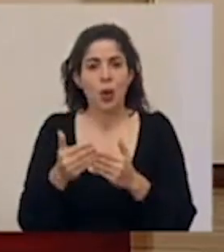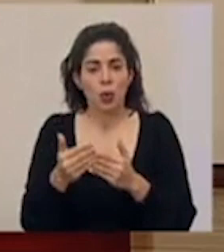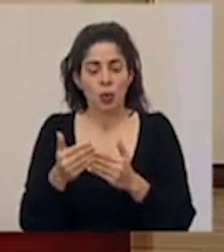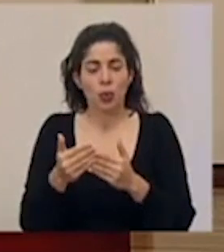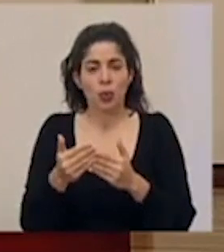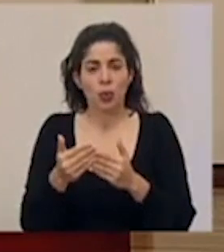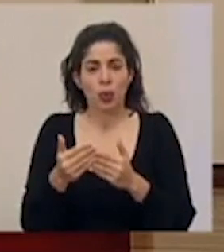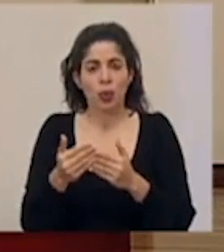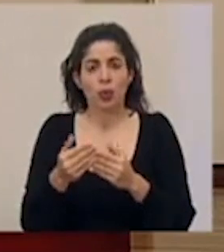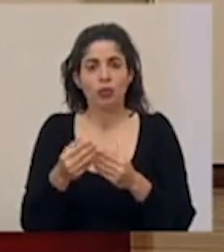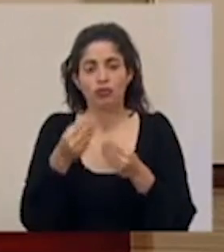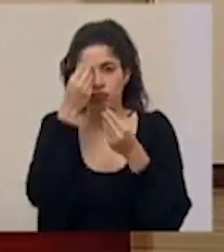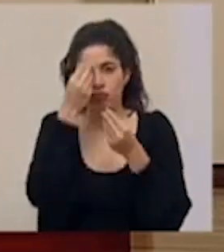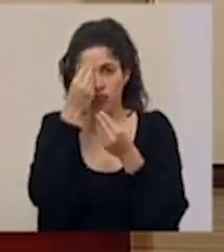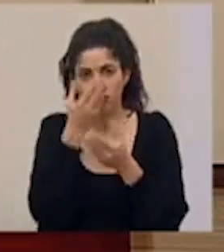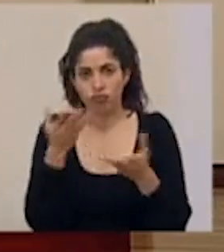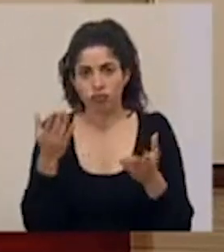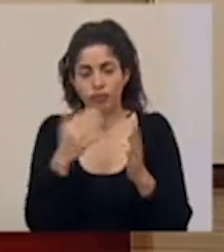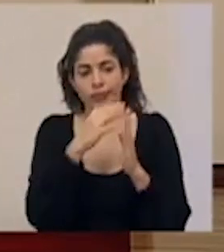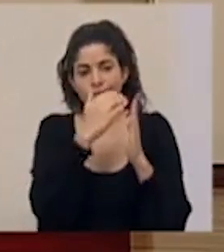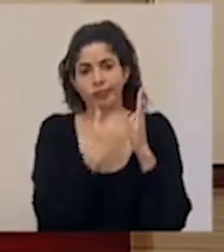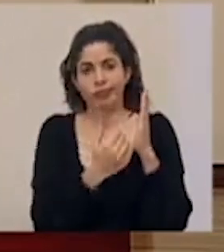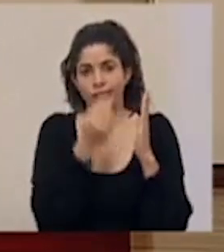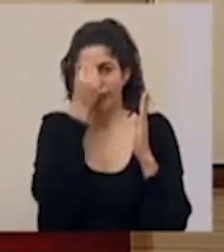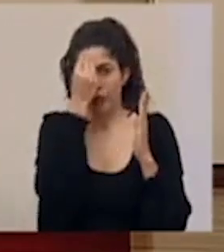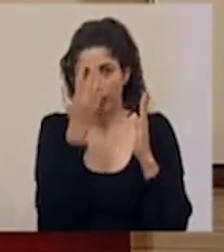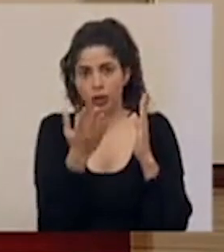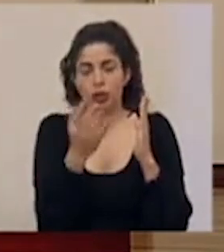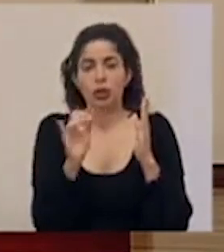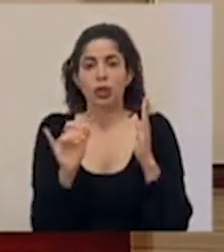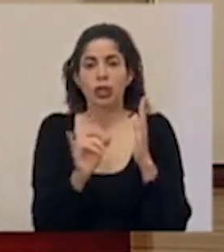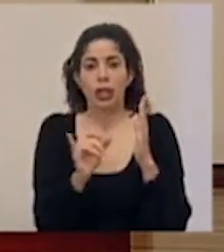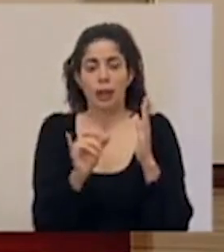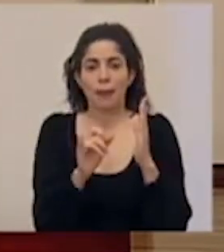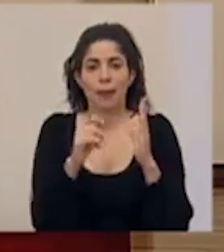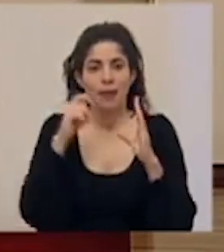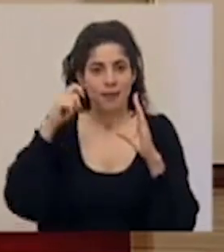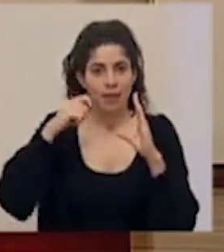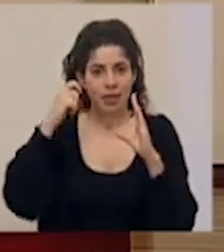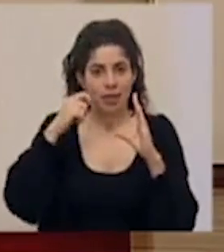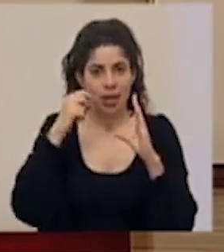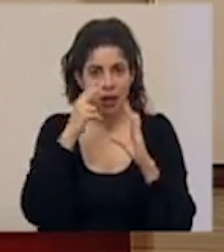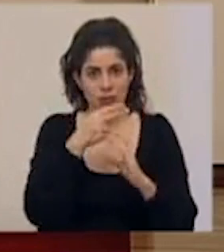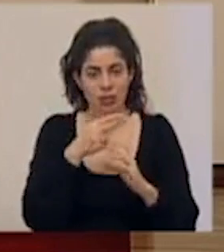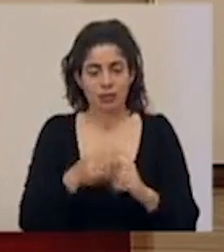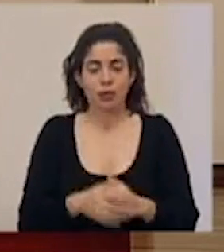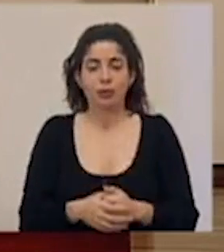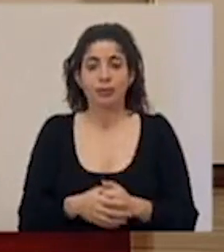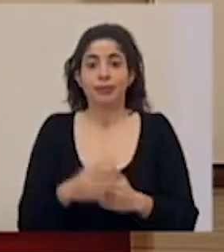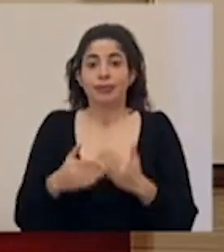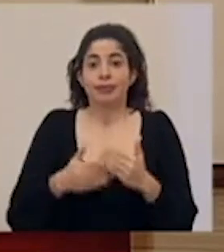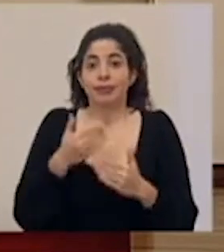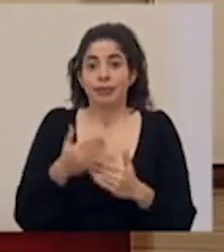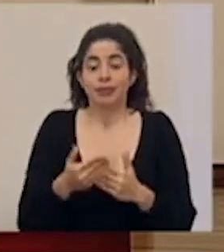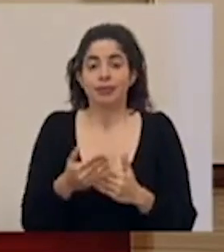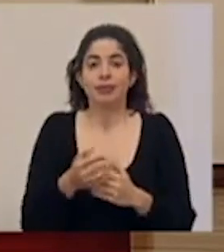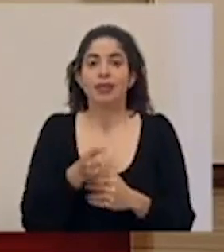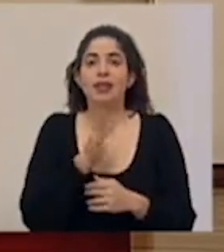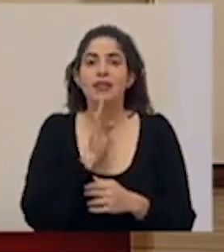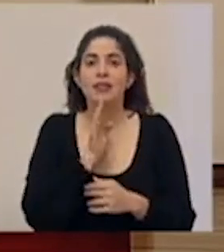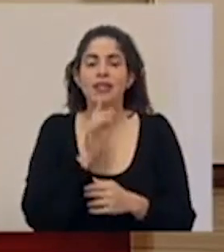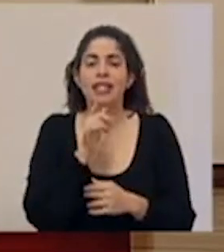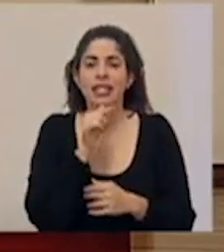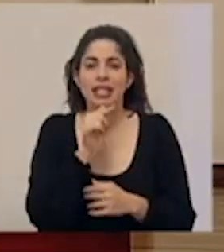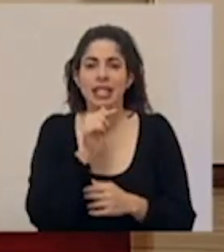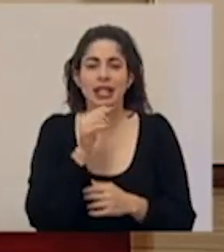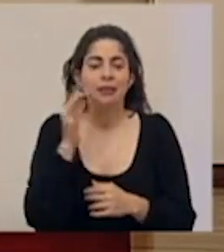proporcionando el comunicado, así como también el video emitido. A continuación le cedemos el